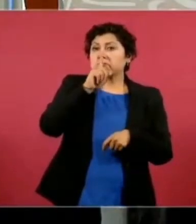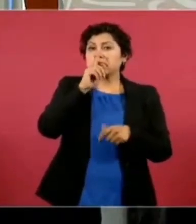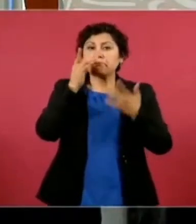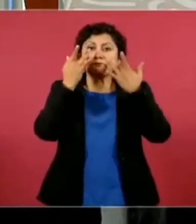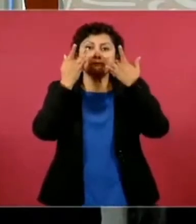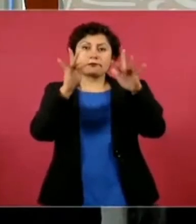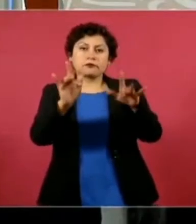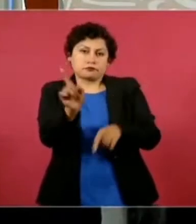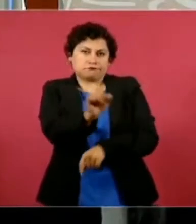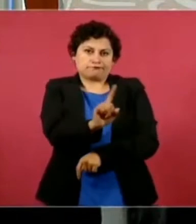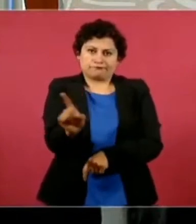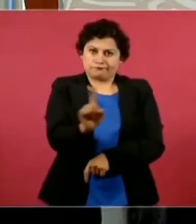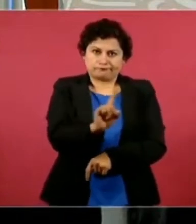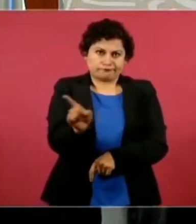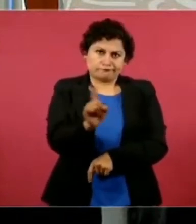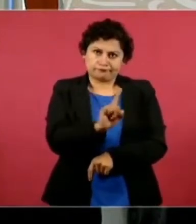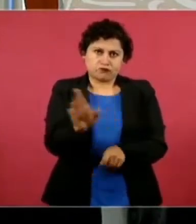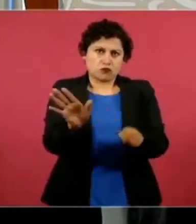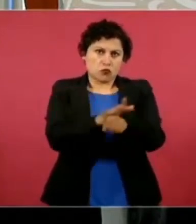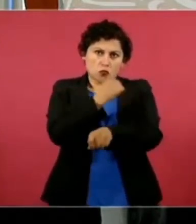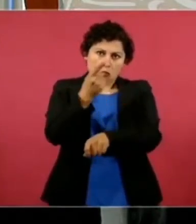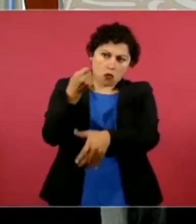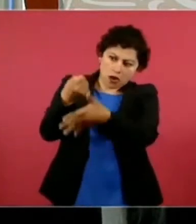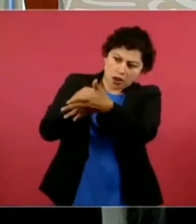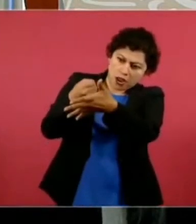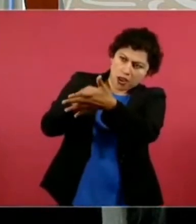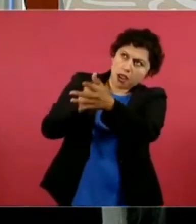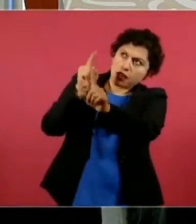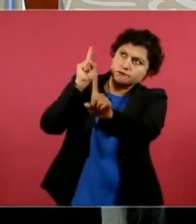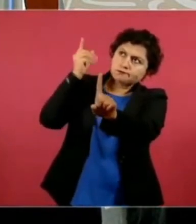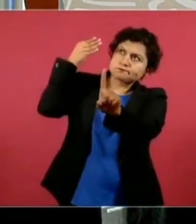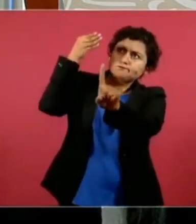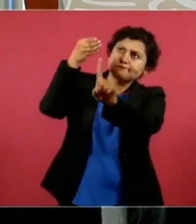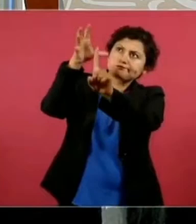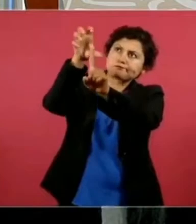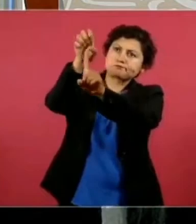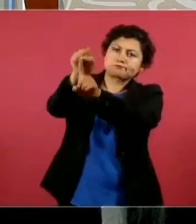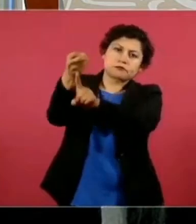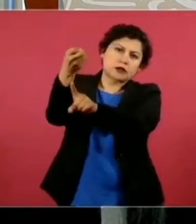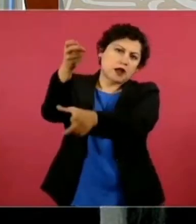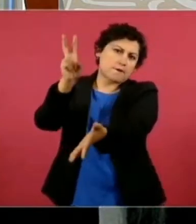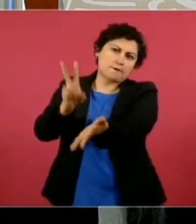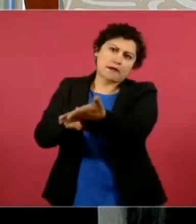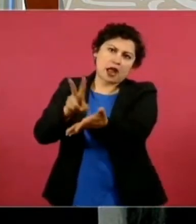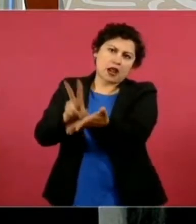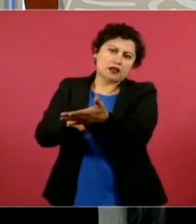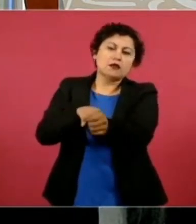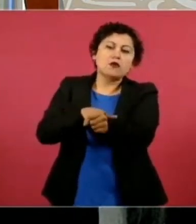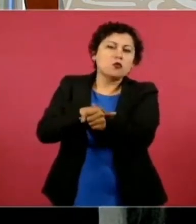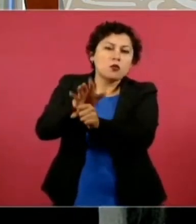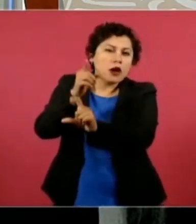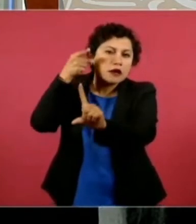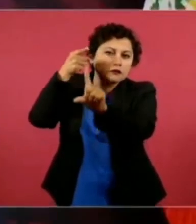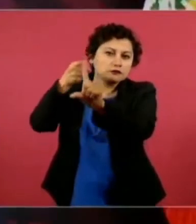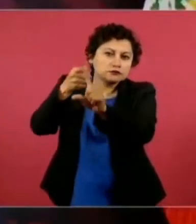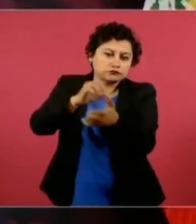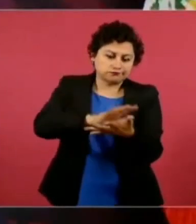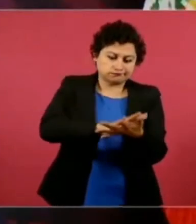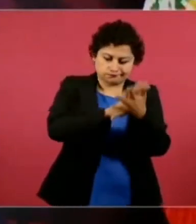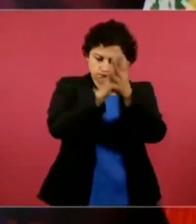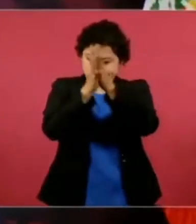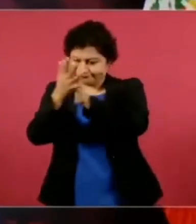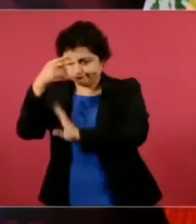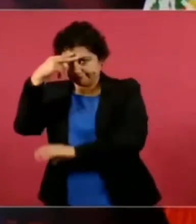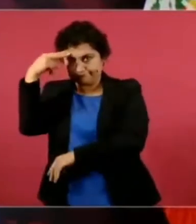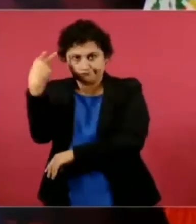causa vale mucho la pena, es la transformación del país y